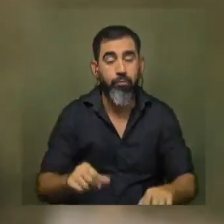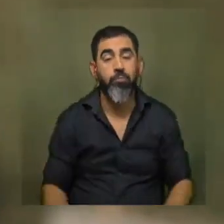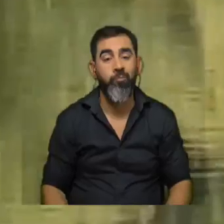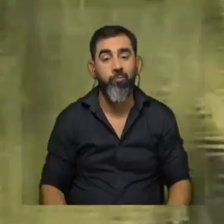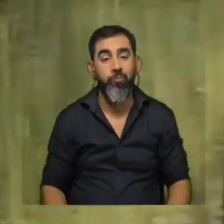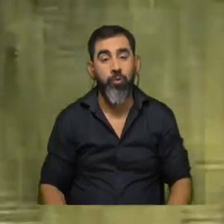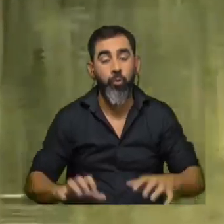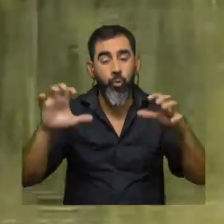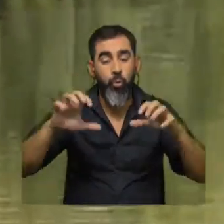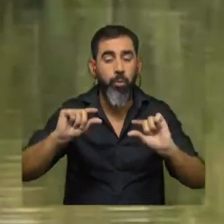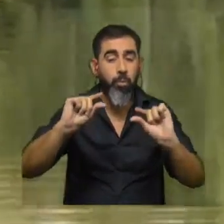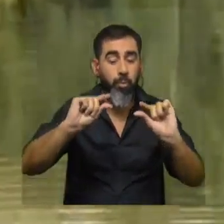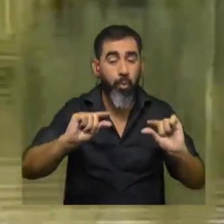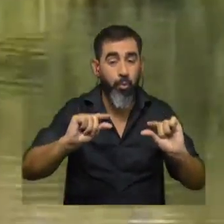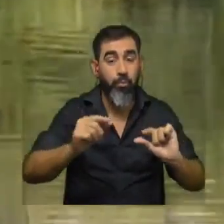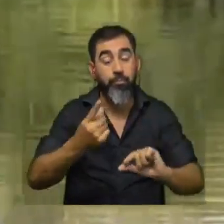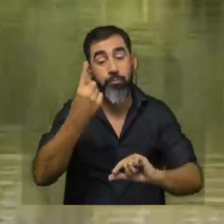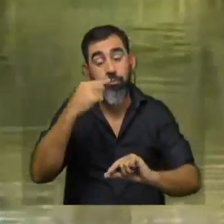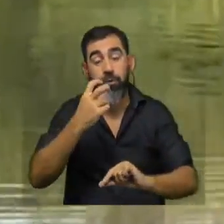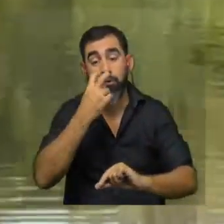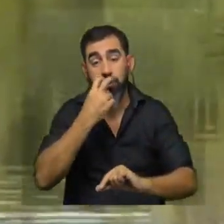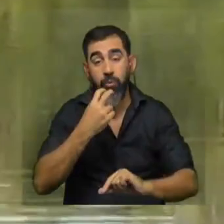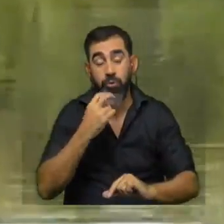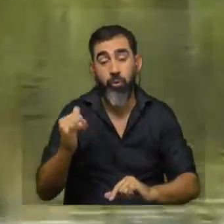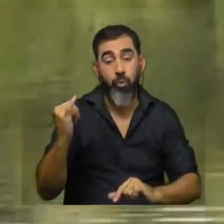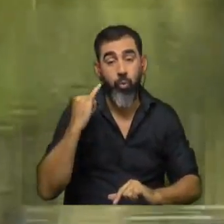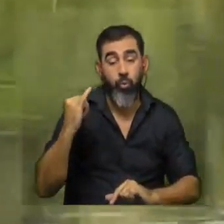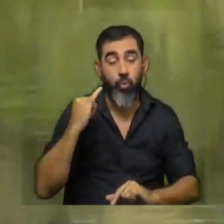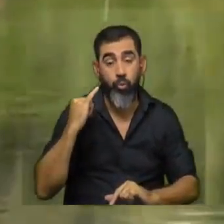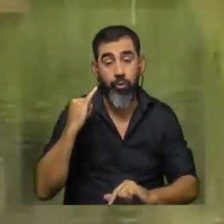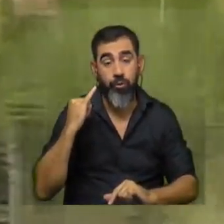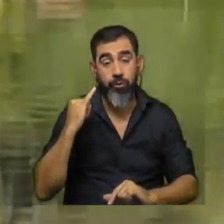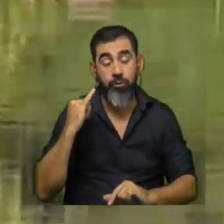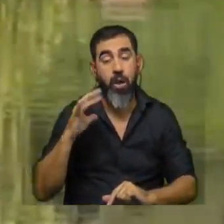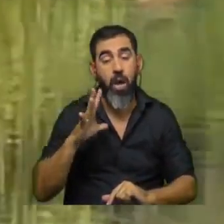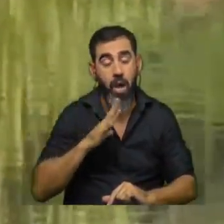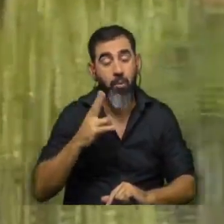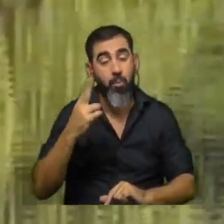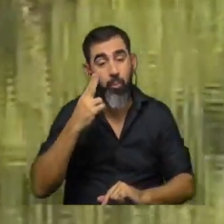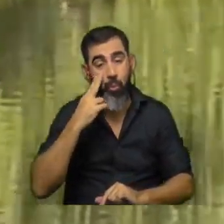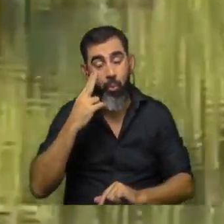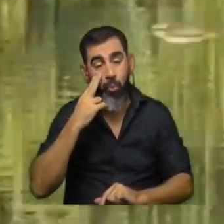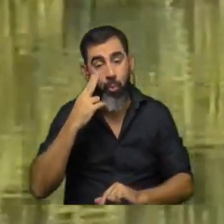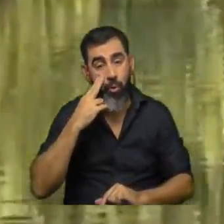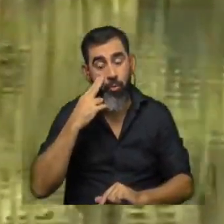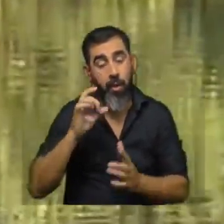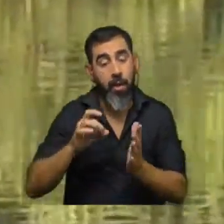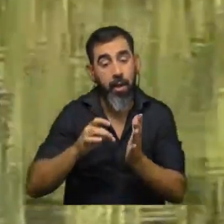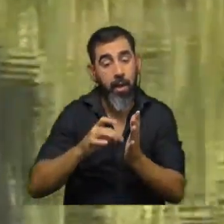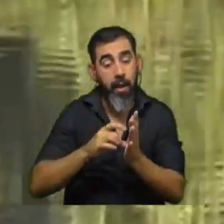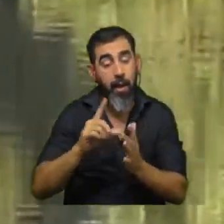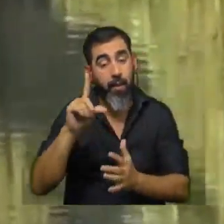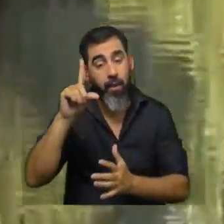Llovió poco entonces San José y Colonia tuvieron problemas en la calidad del agua